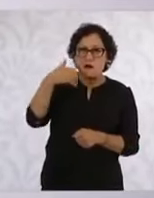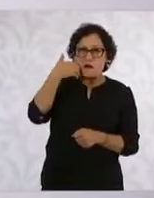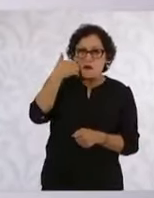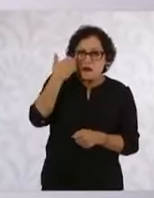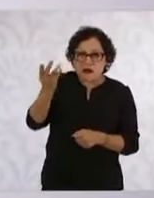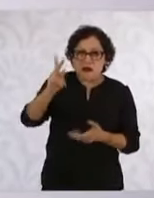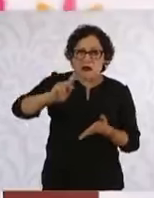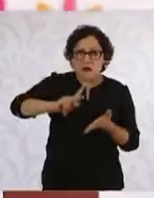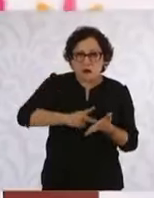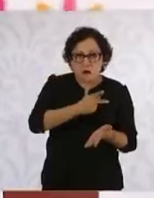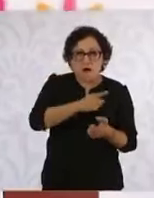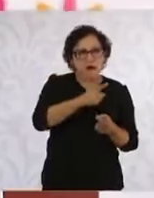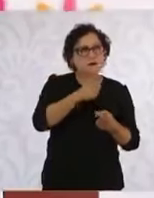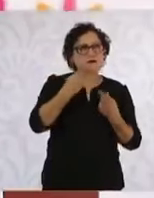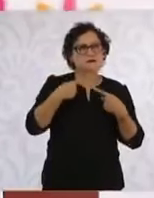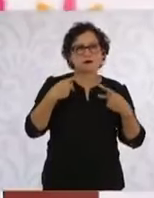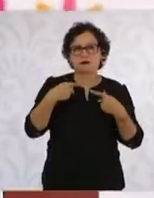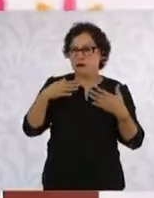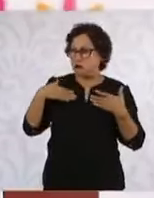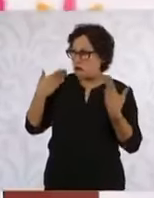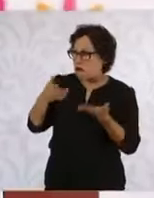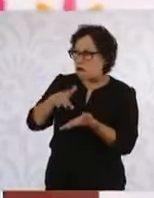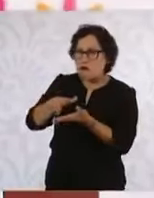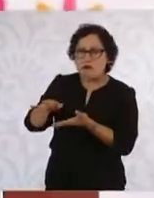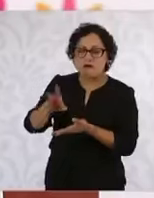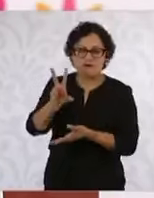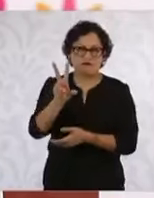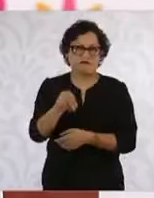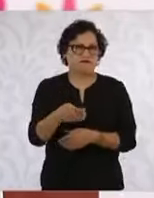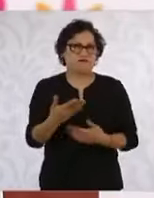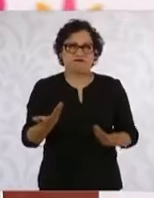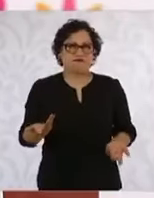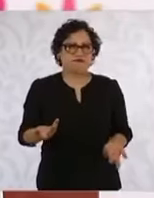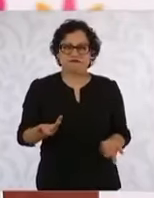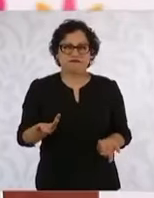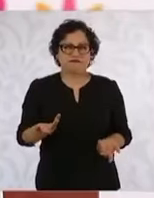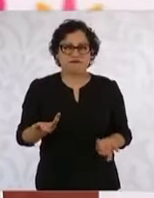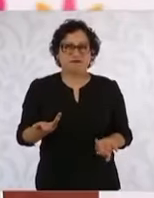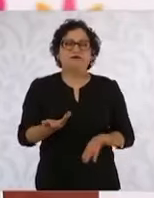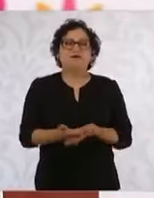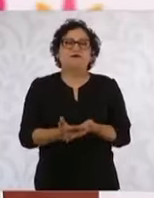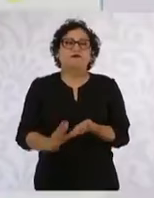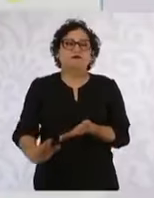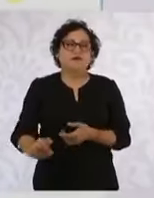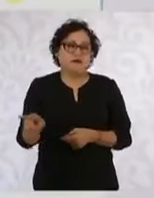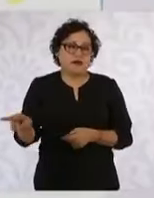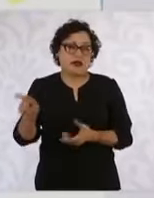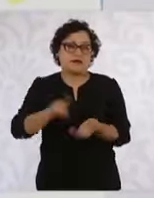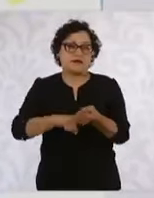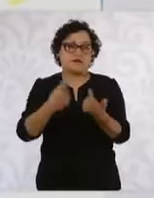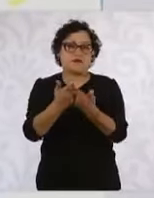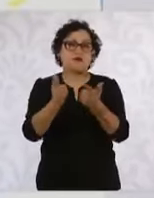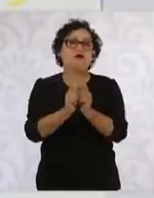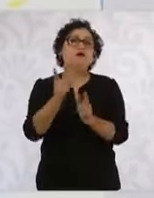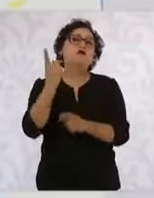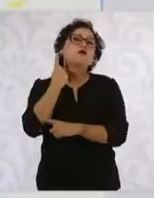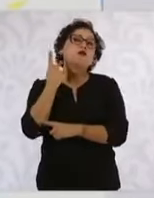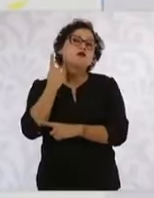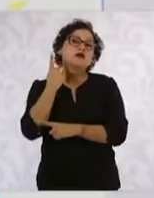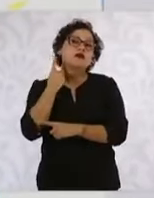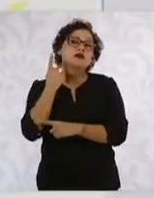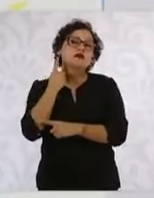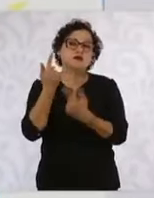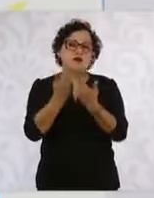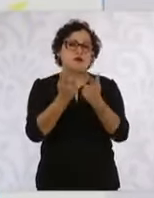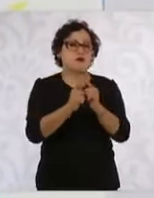no, se van a hundir más. Y luego, pues su dirigente máximo, el de mexicanos por